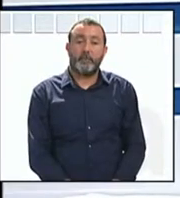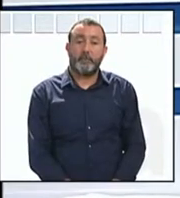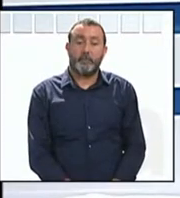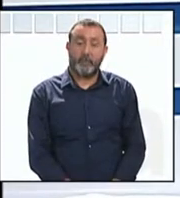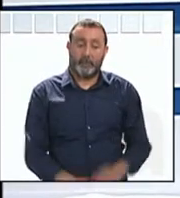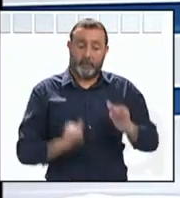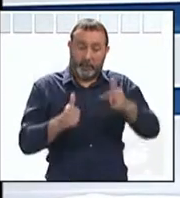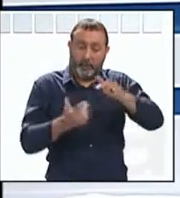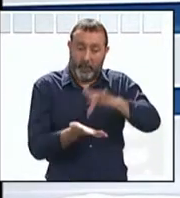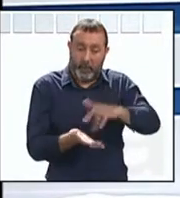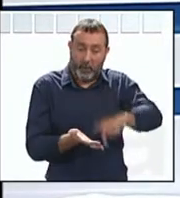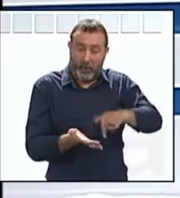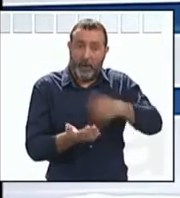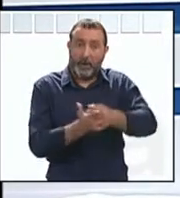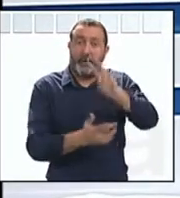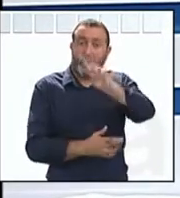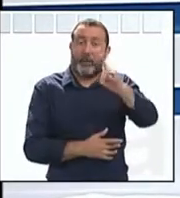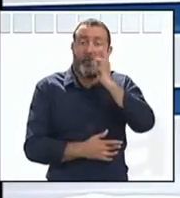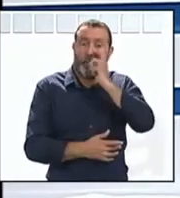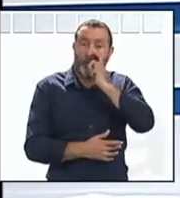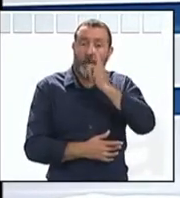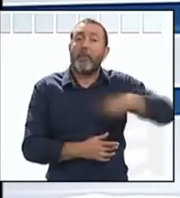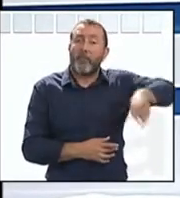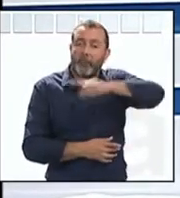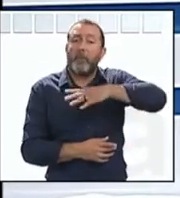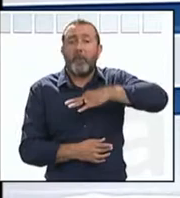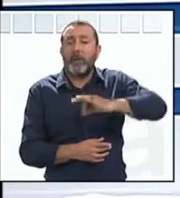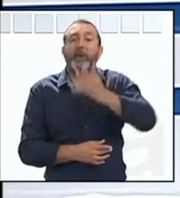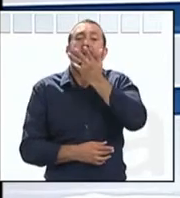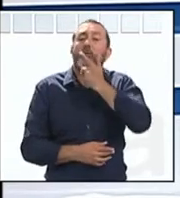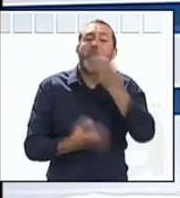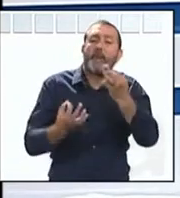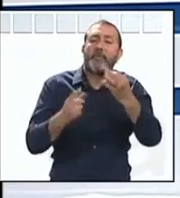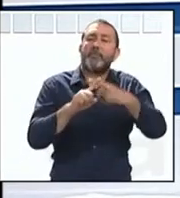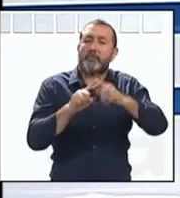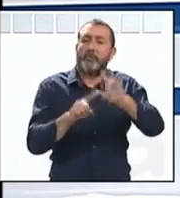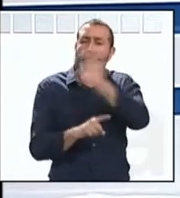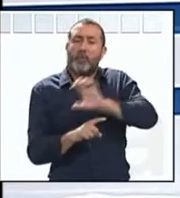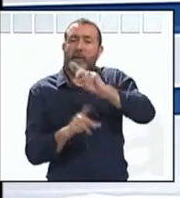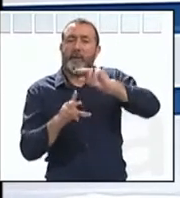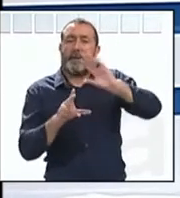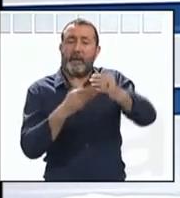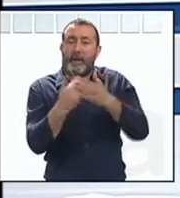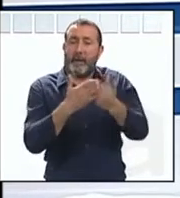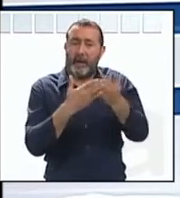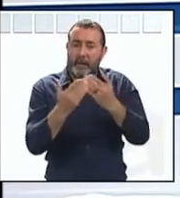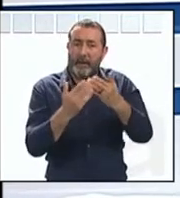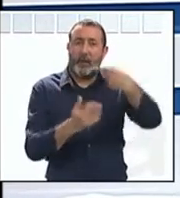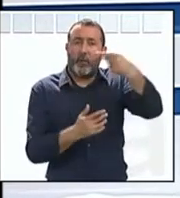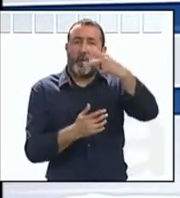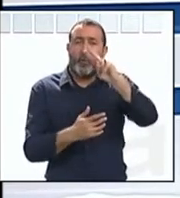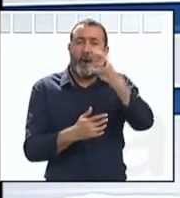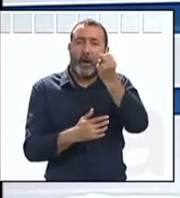Desde hoy y solo hasta el 21 de junio tienen la posibilidad de conocer todas las curiosidades sobre la artesanía guaraní.